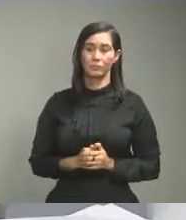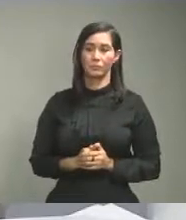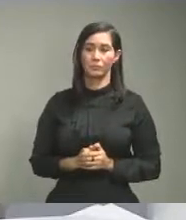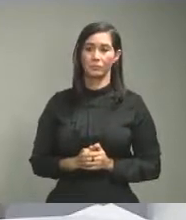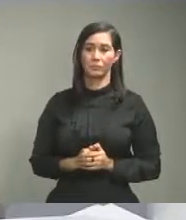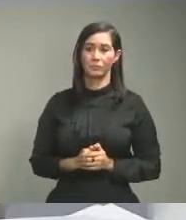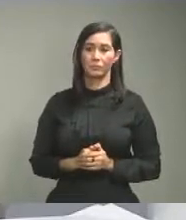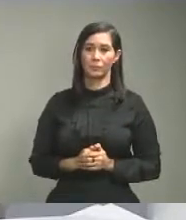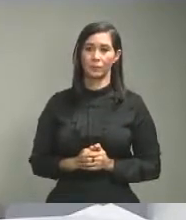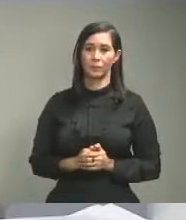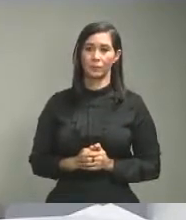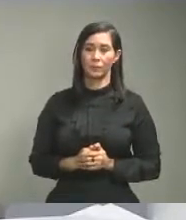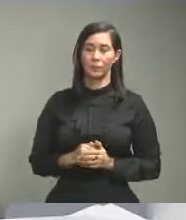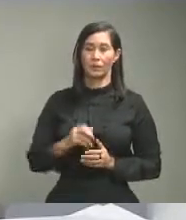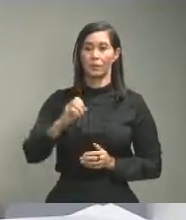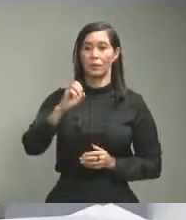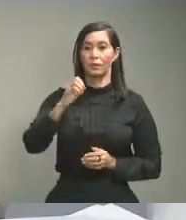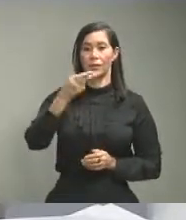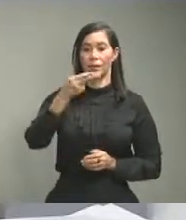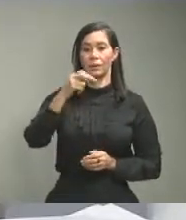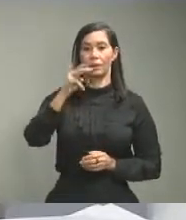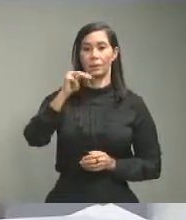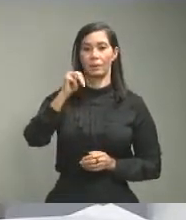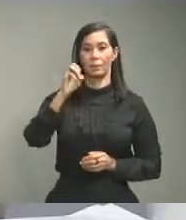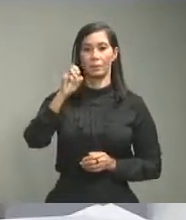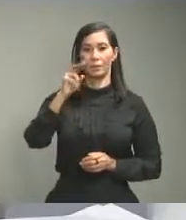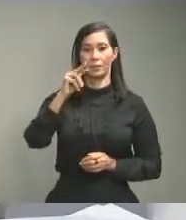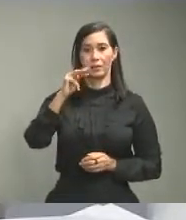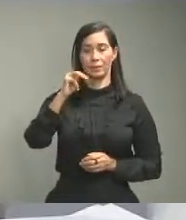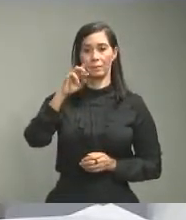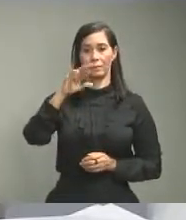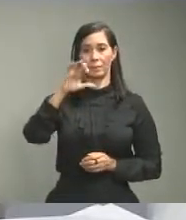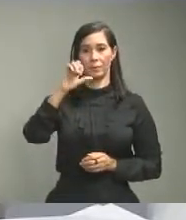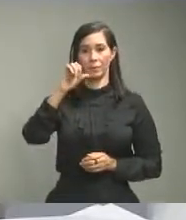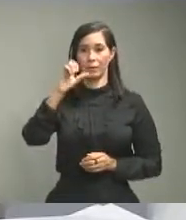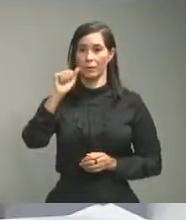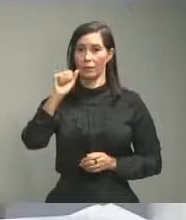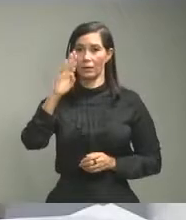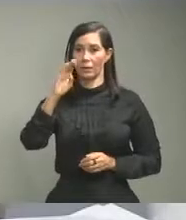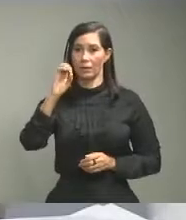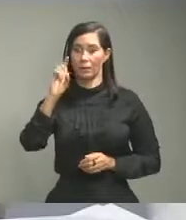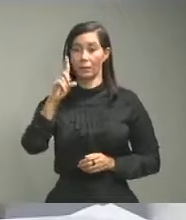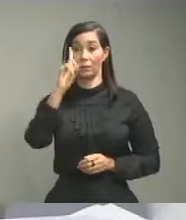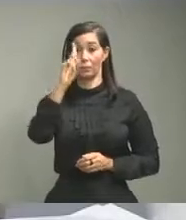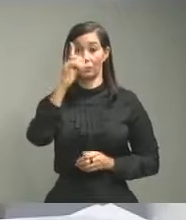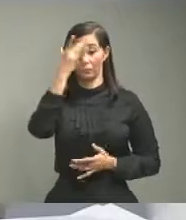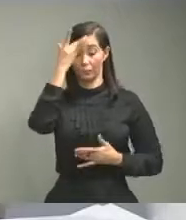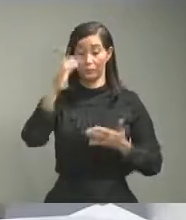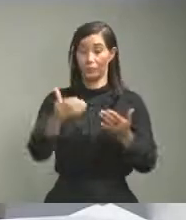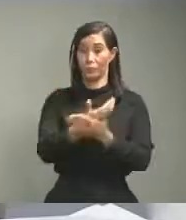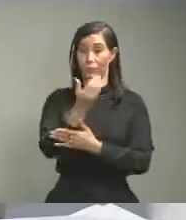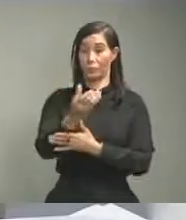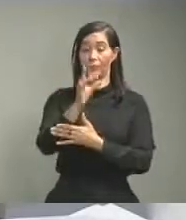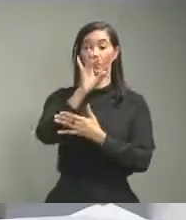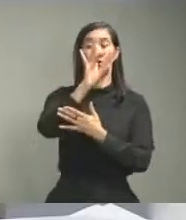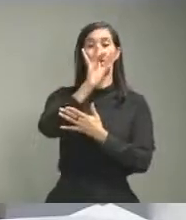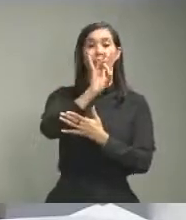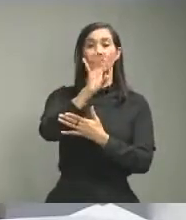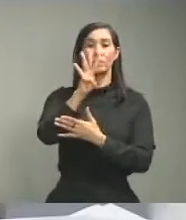Hermanas Mirabal Hermanas 1 caso nuevo 84 acumulados 2